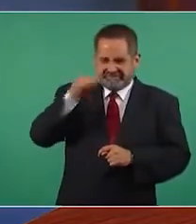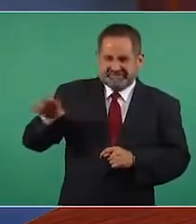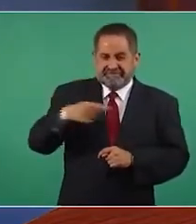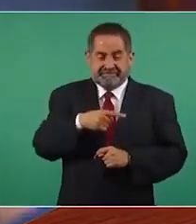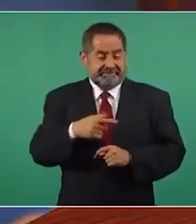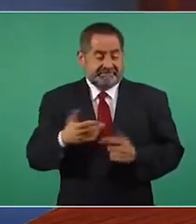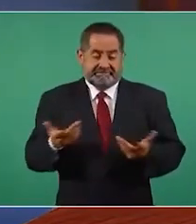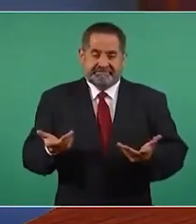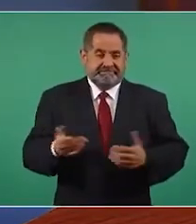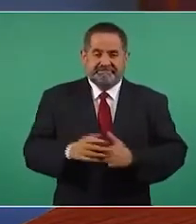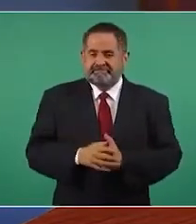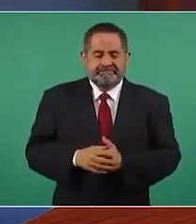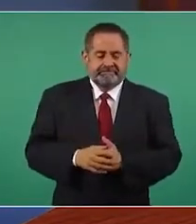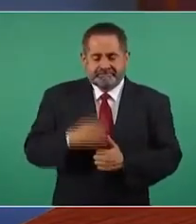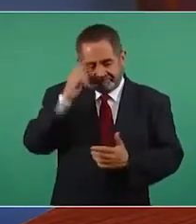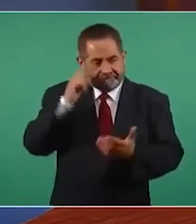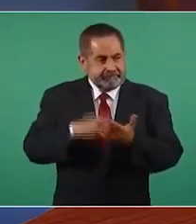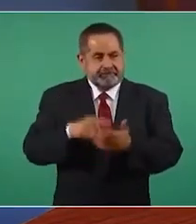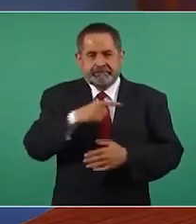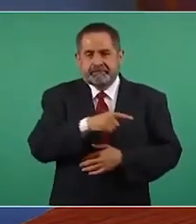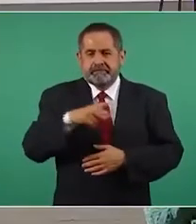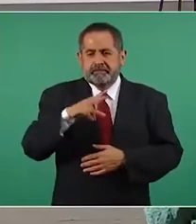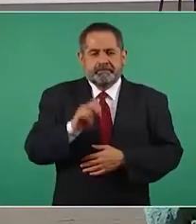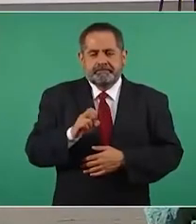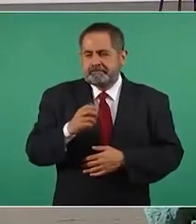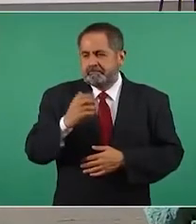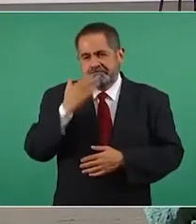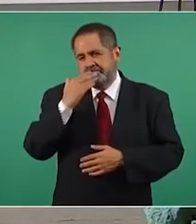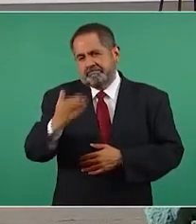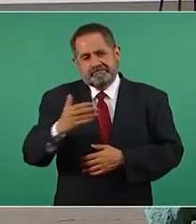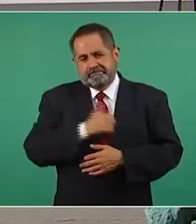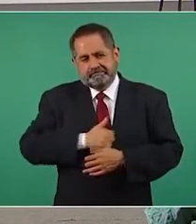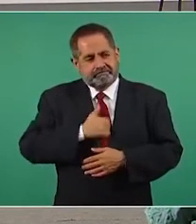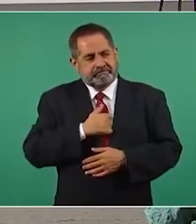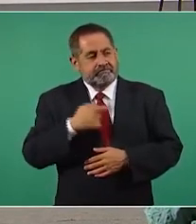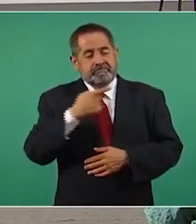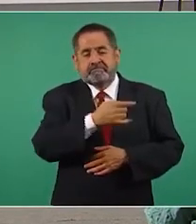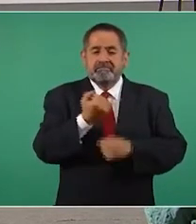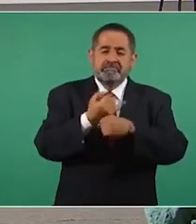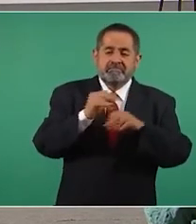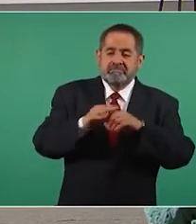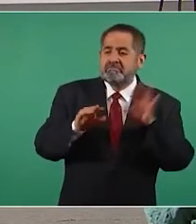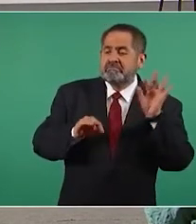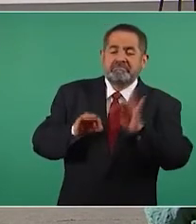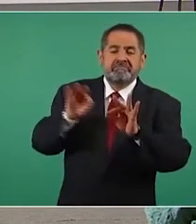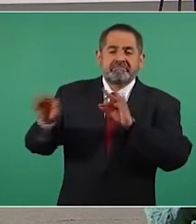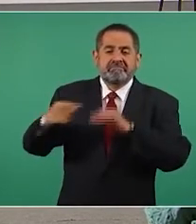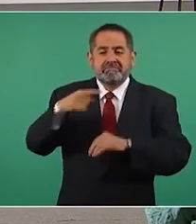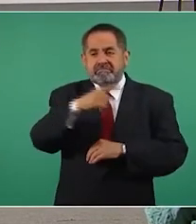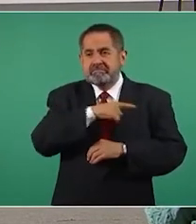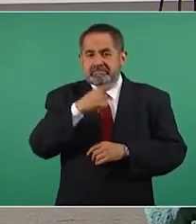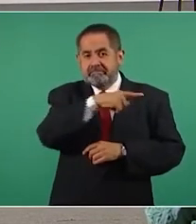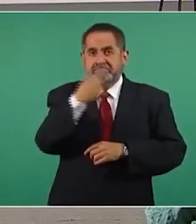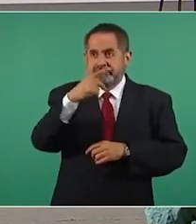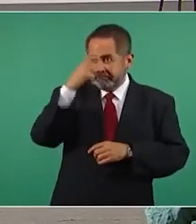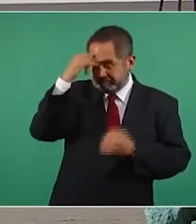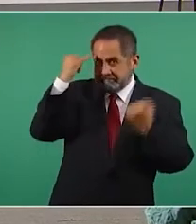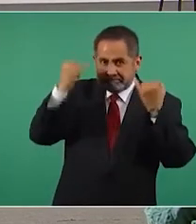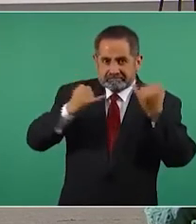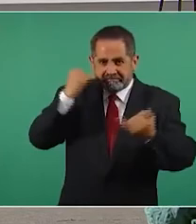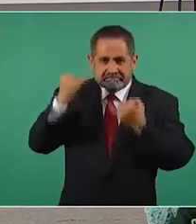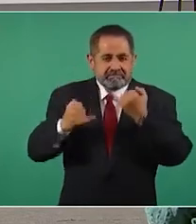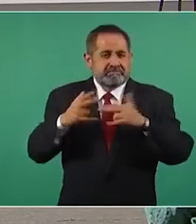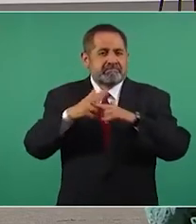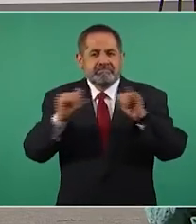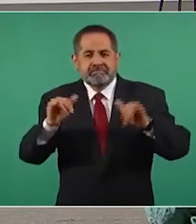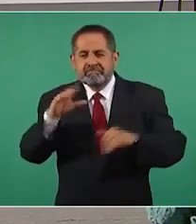lo cual nos parece verdaderamente lamentable, porque su información está basada únicamente en percepciones. Ni siquiera